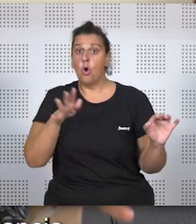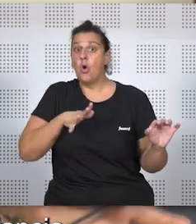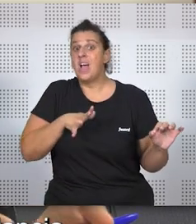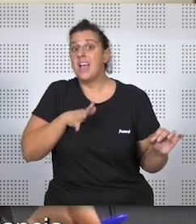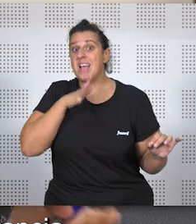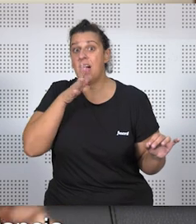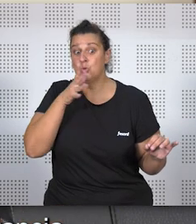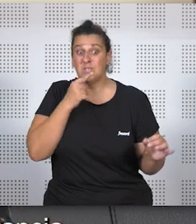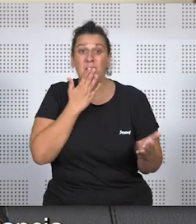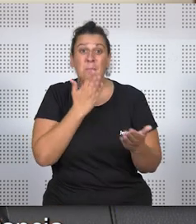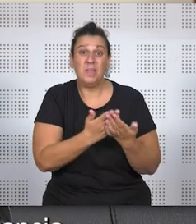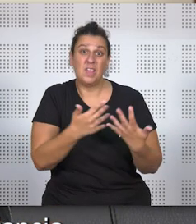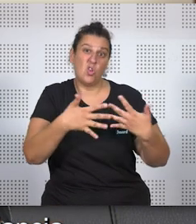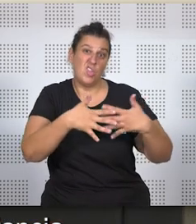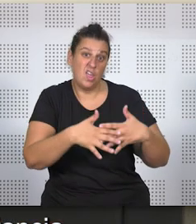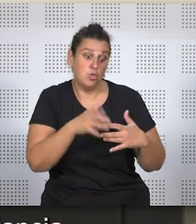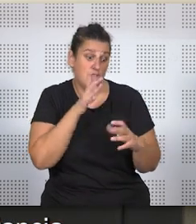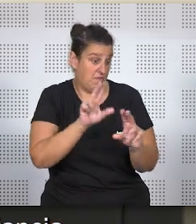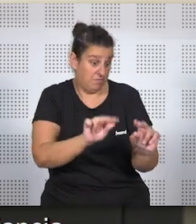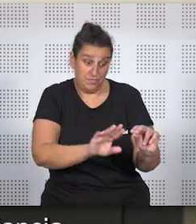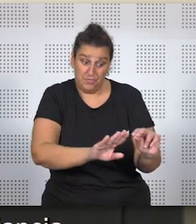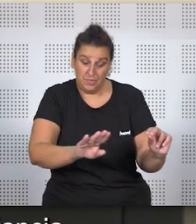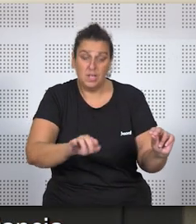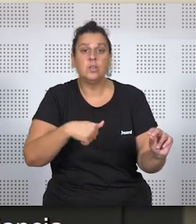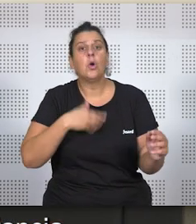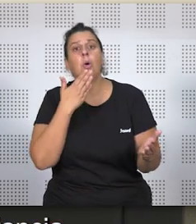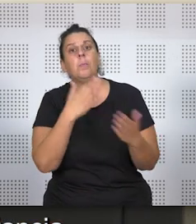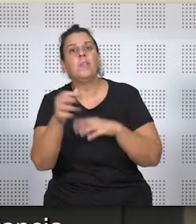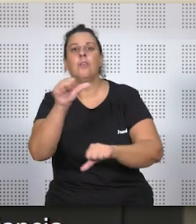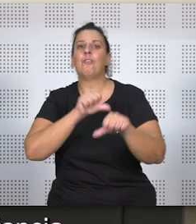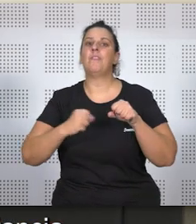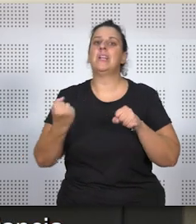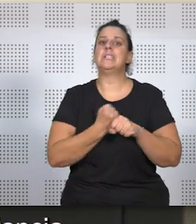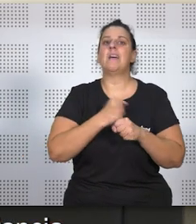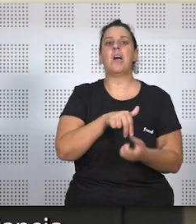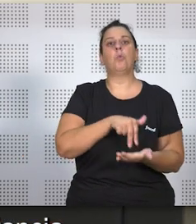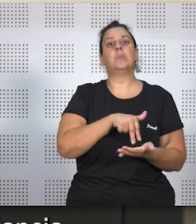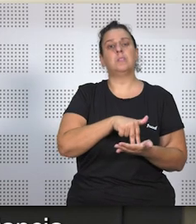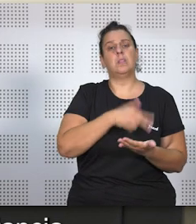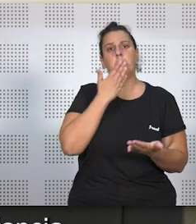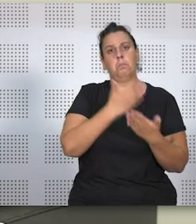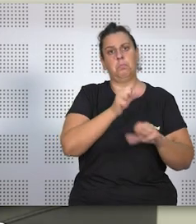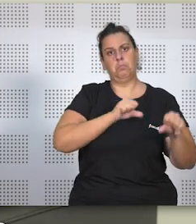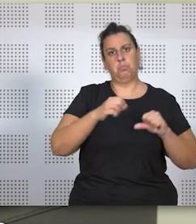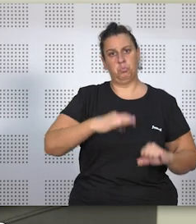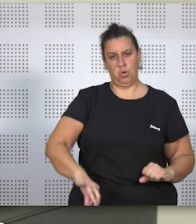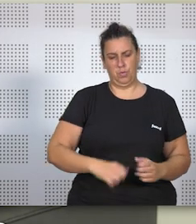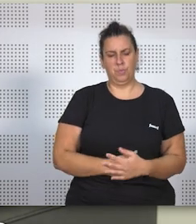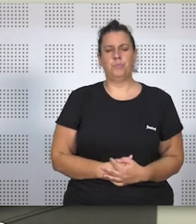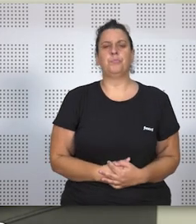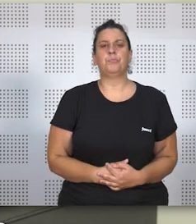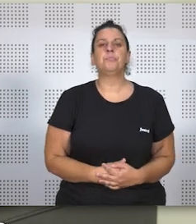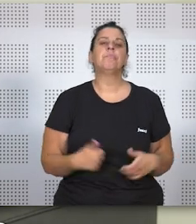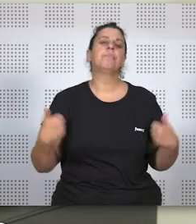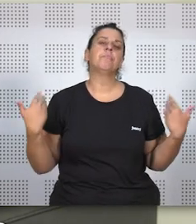que originó el trabajo a distancia, puedo solicitar reincorporarme a mi prestación presencial habitual. Entonces, por los